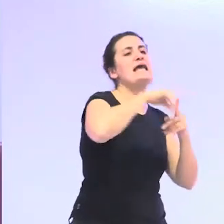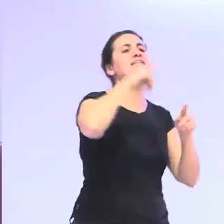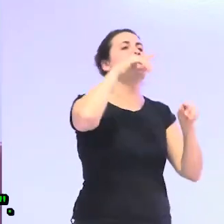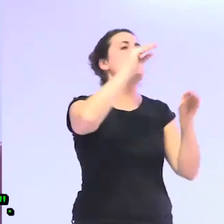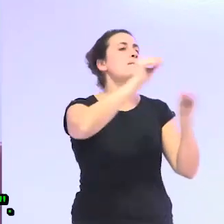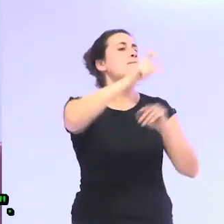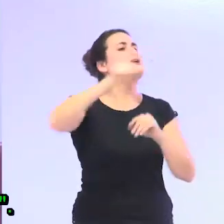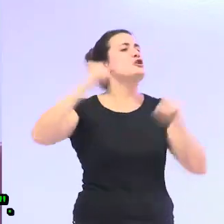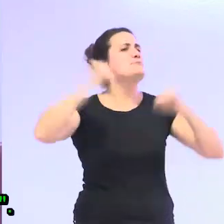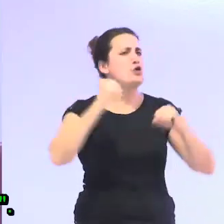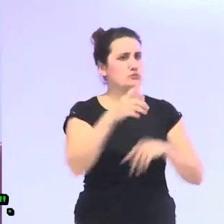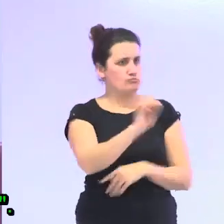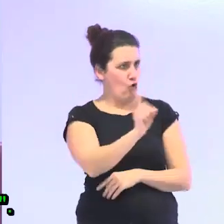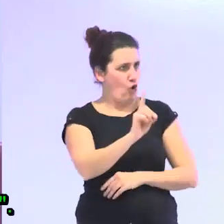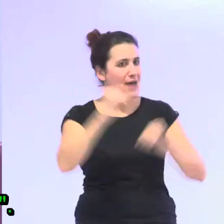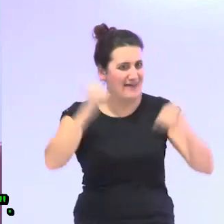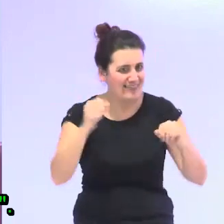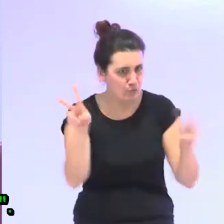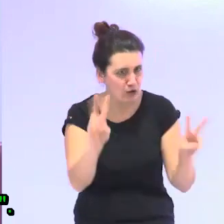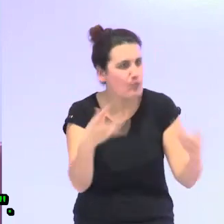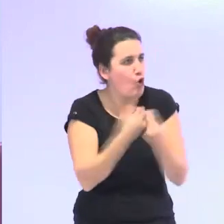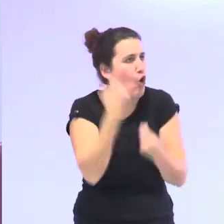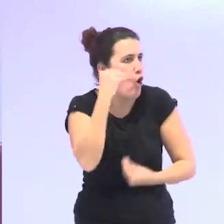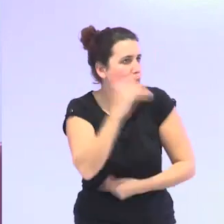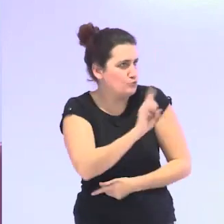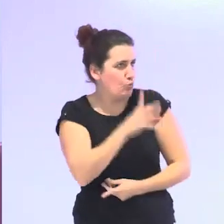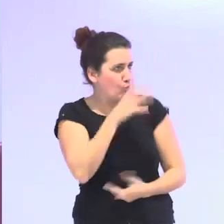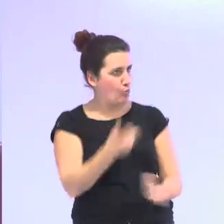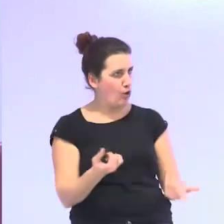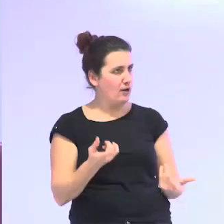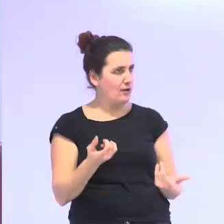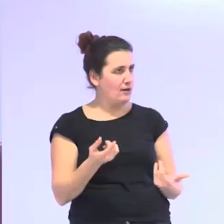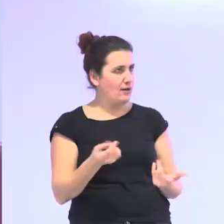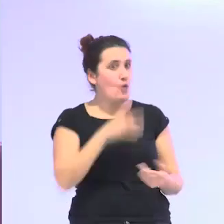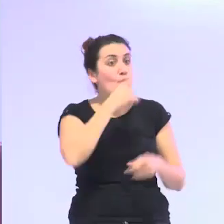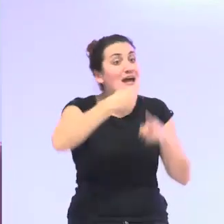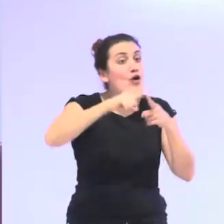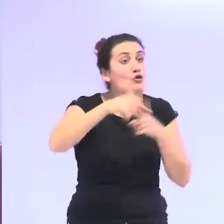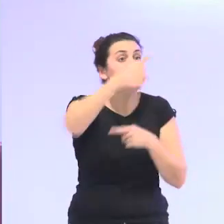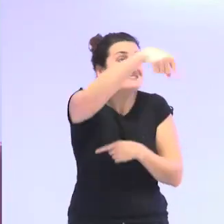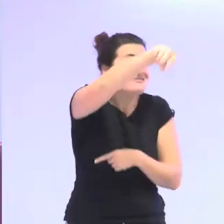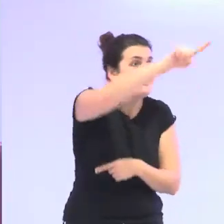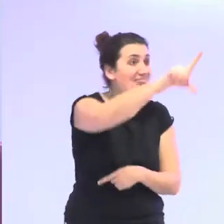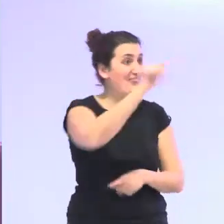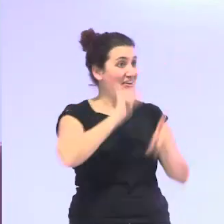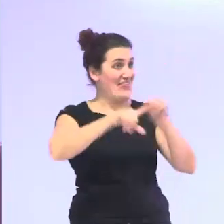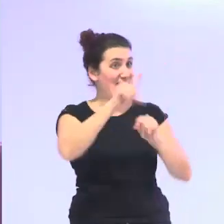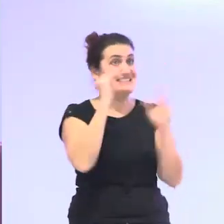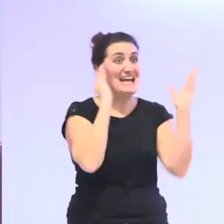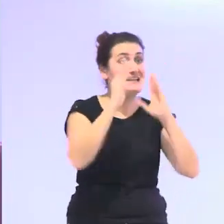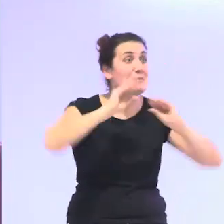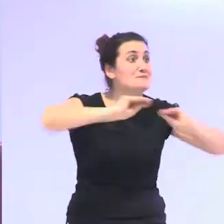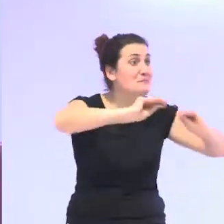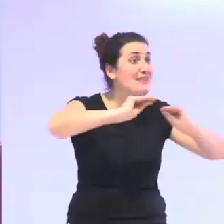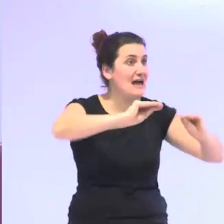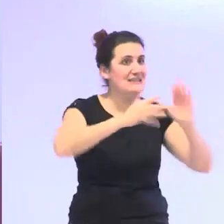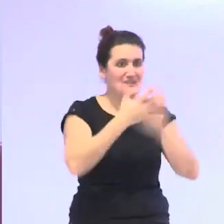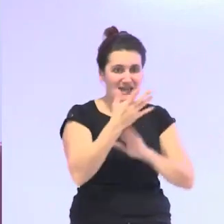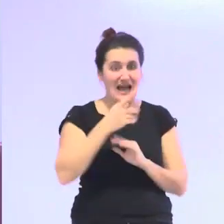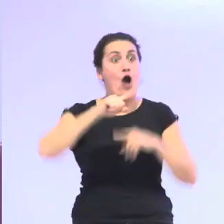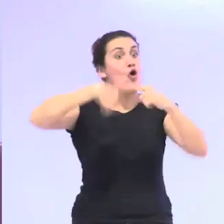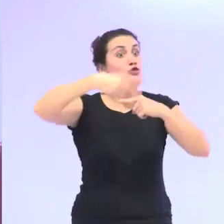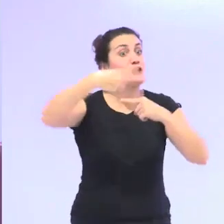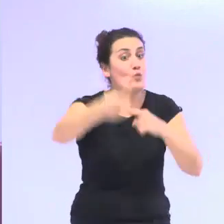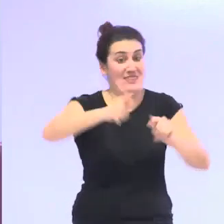mayores digo no porque no hacemos envejecimiento activo con jóvenes porque las cosas que decidas en las etapas de tu vida van a tener